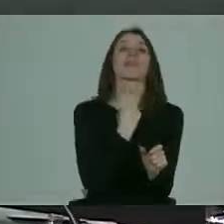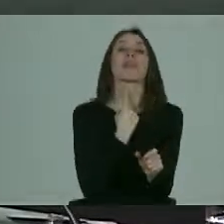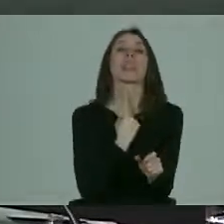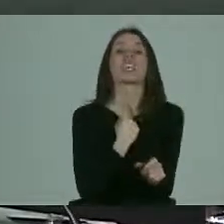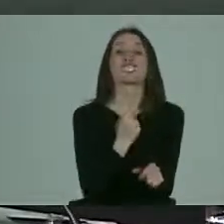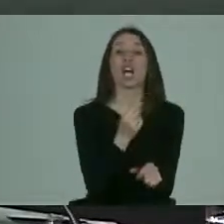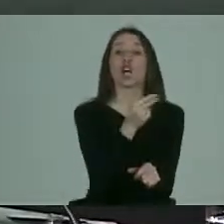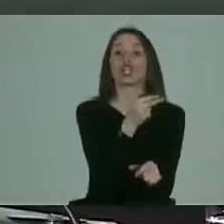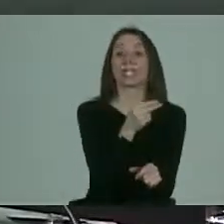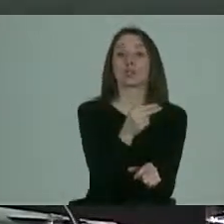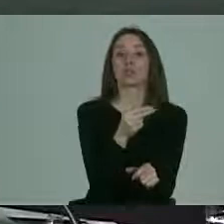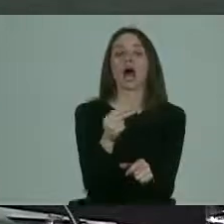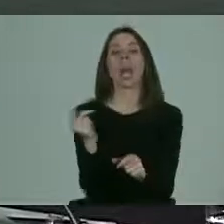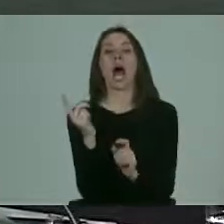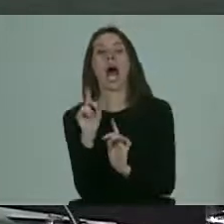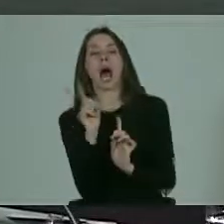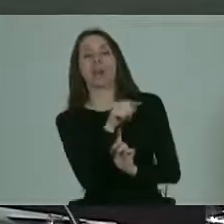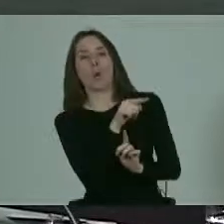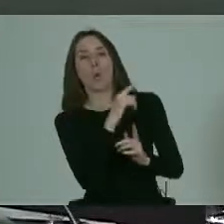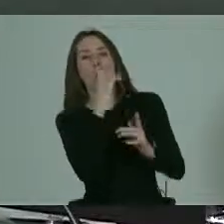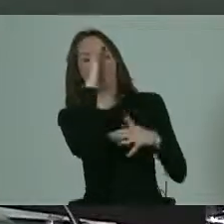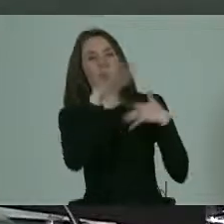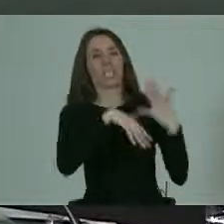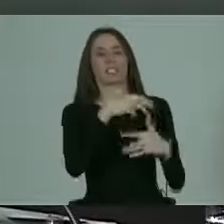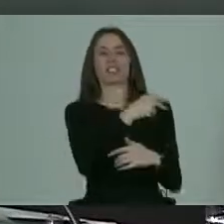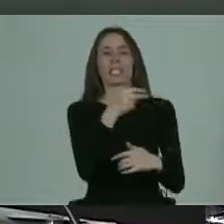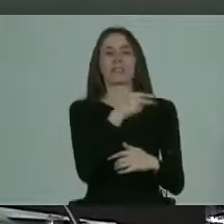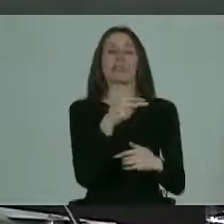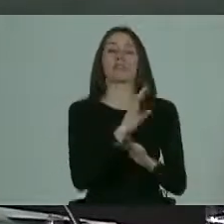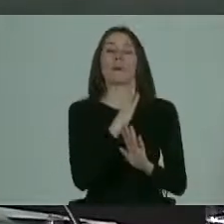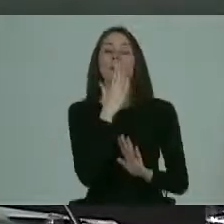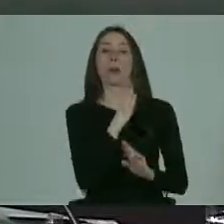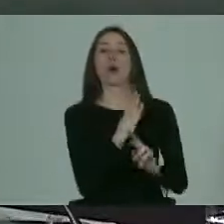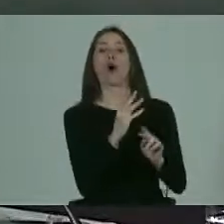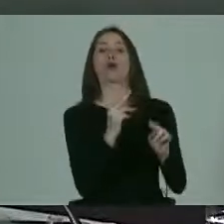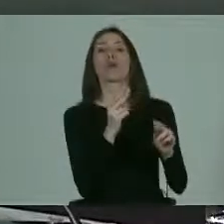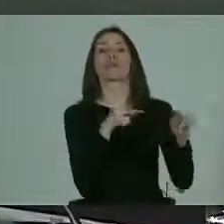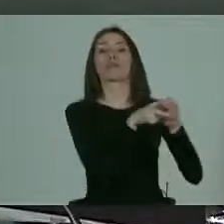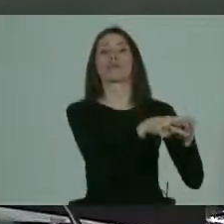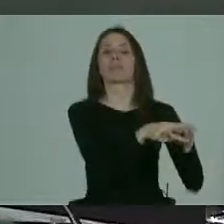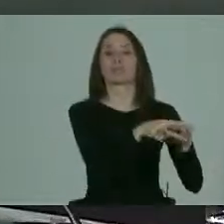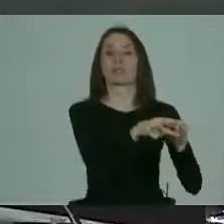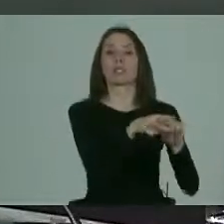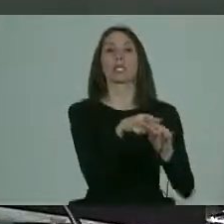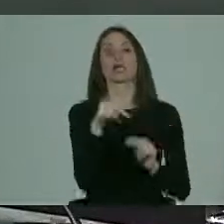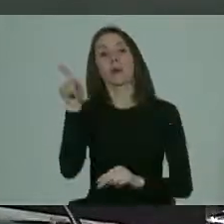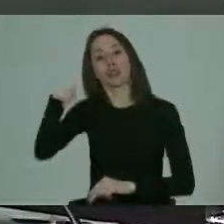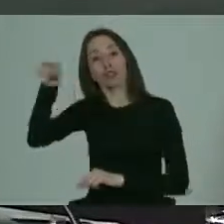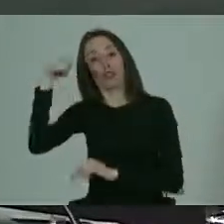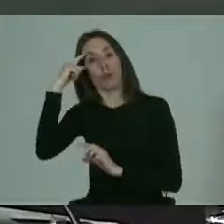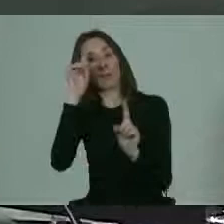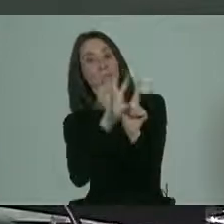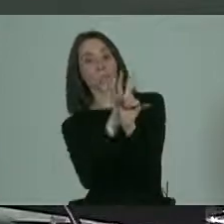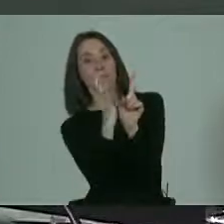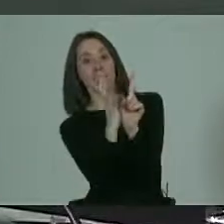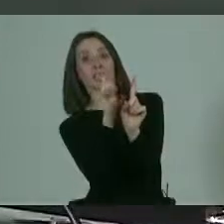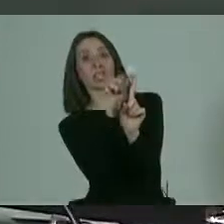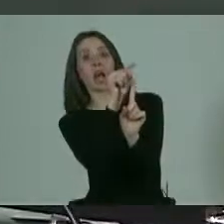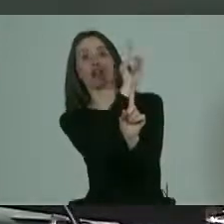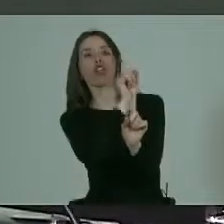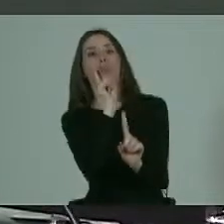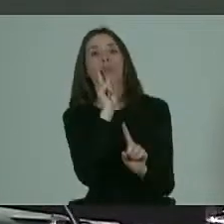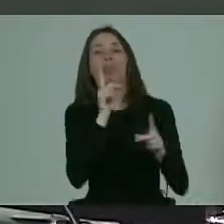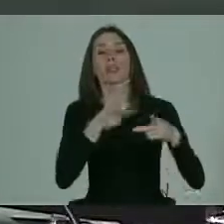tener una sexualidad desordenada necesariamente, pensando que no tienen el derecho a tomar decisiones al respecto. Entonces, creo que